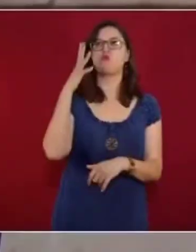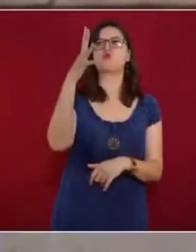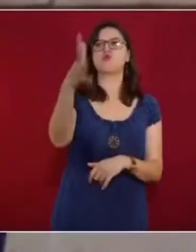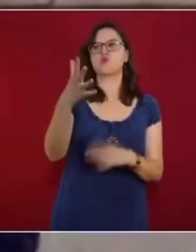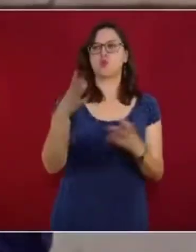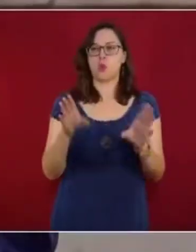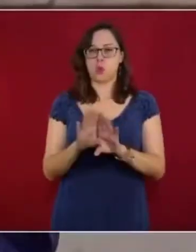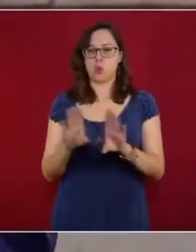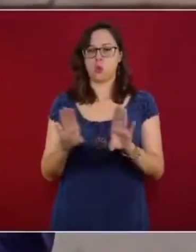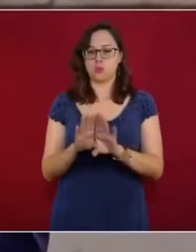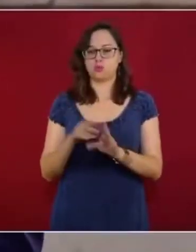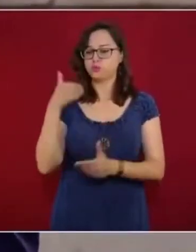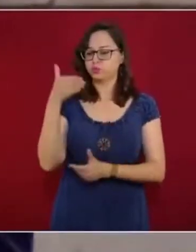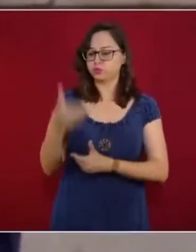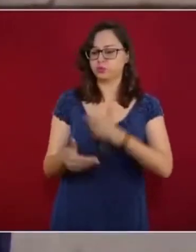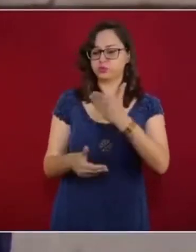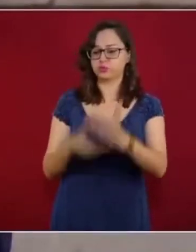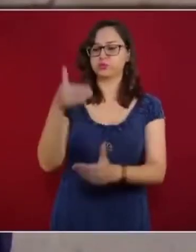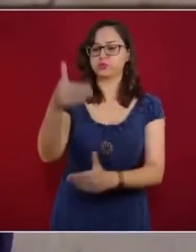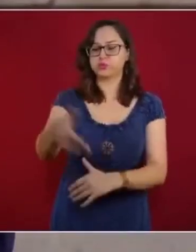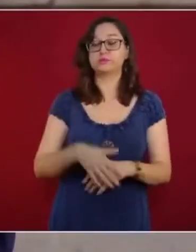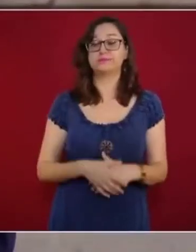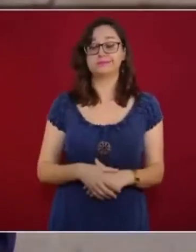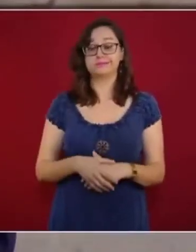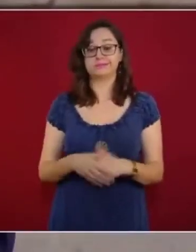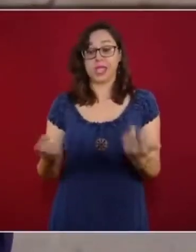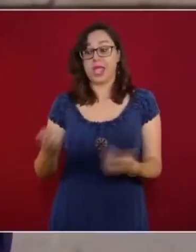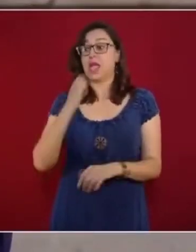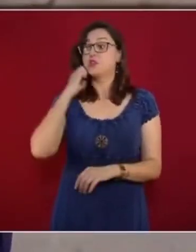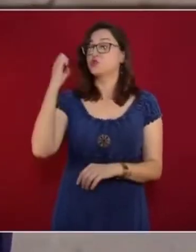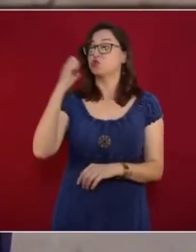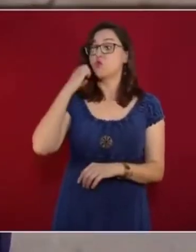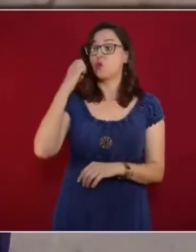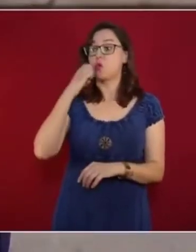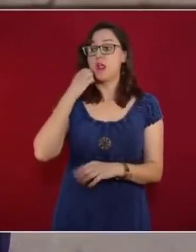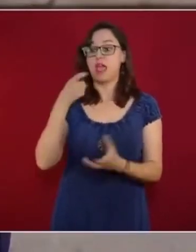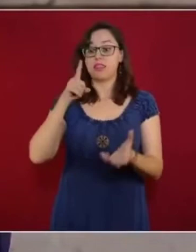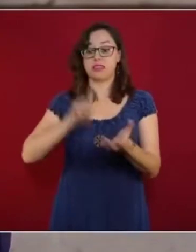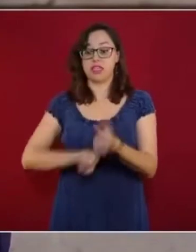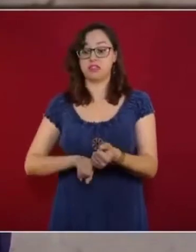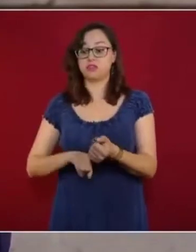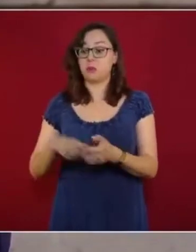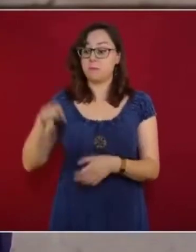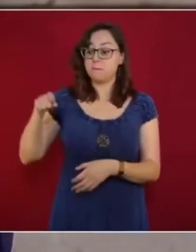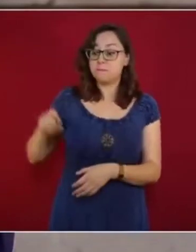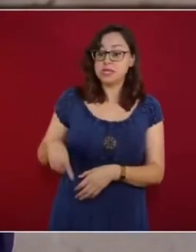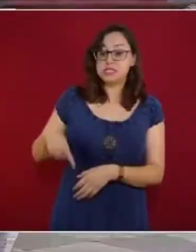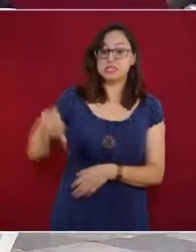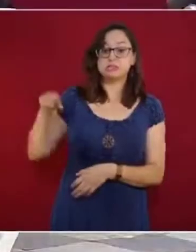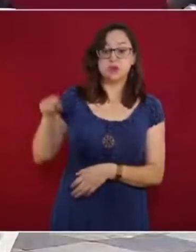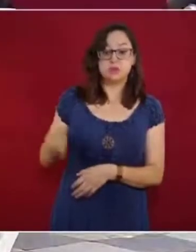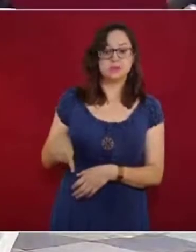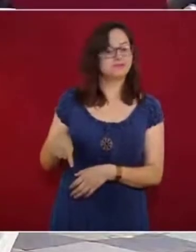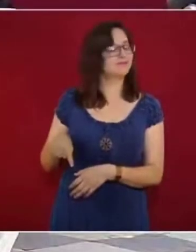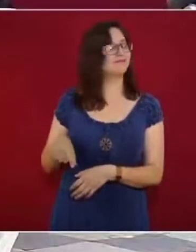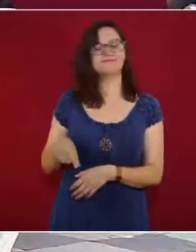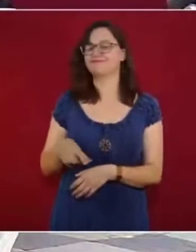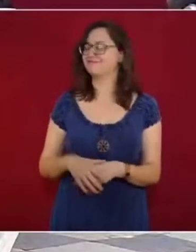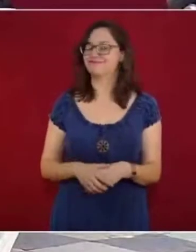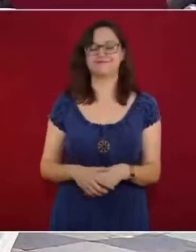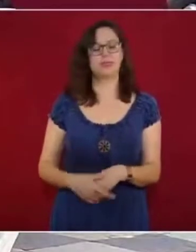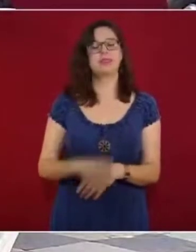Por eso, la nueva escuela mexicana no puede ser estática, requiere de actuaciones constantes.